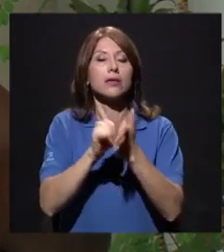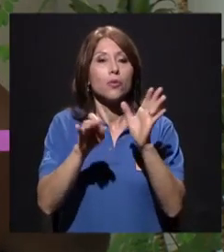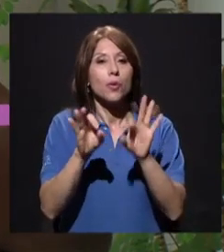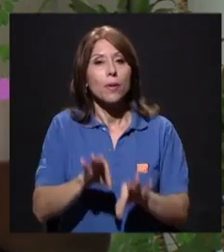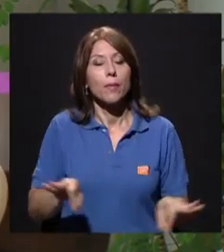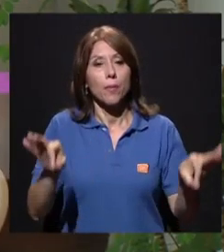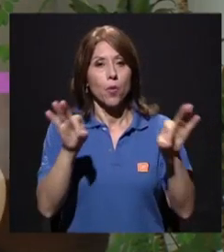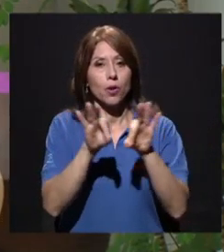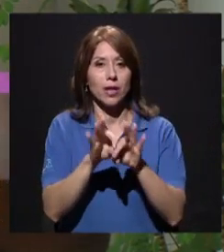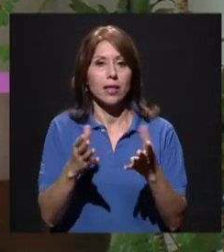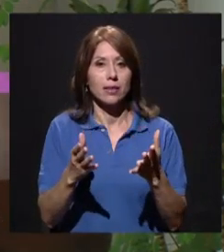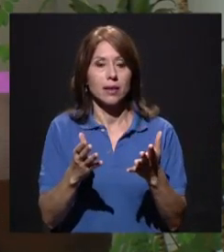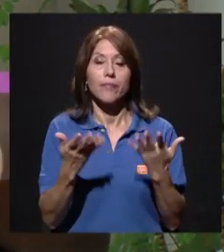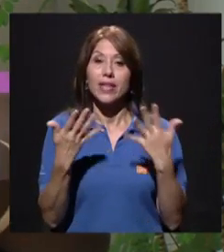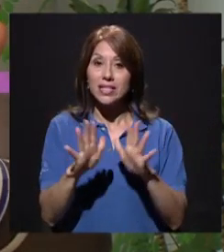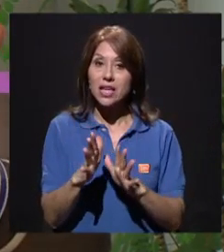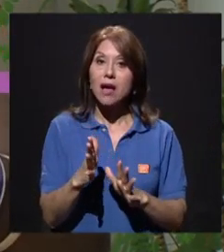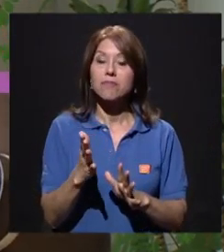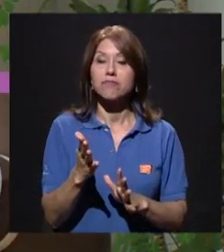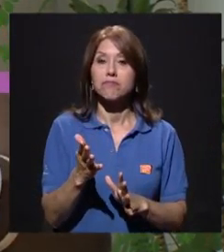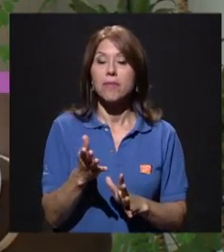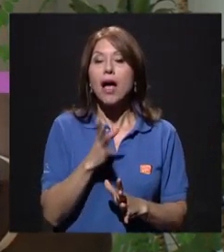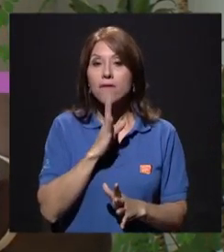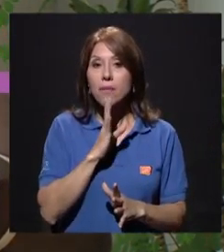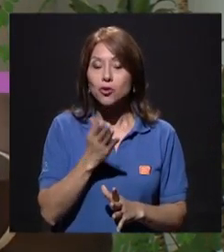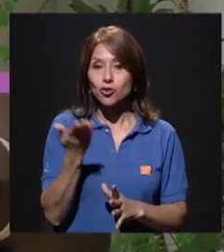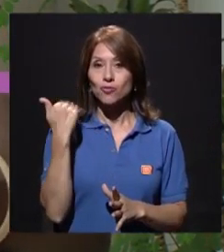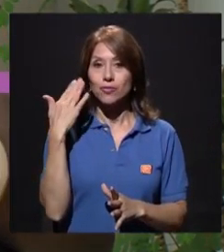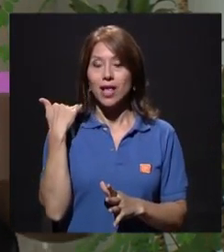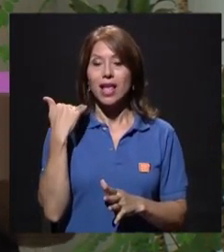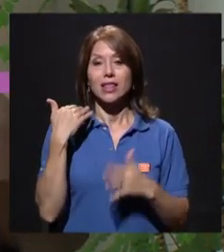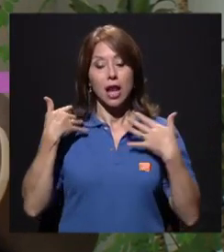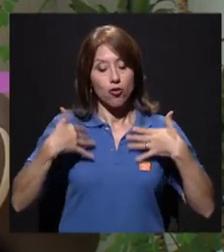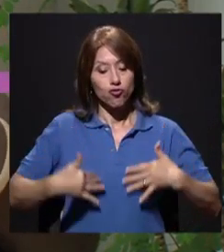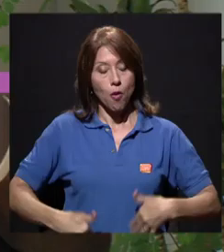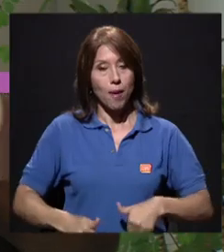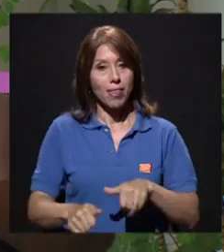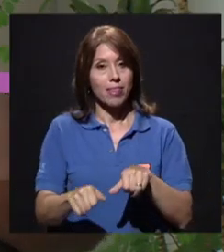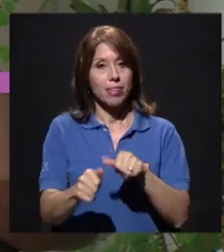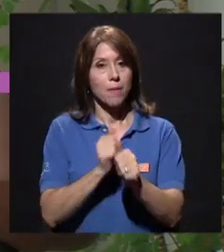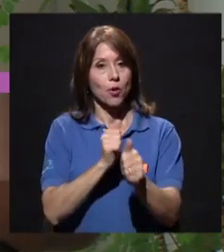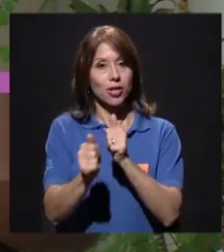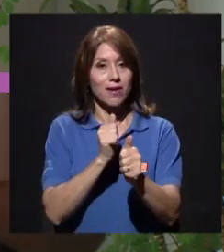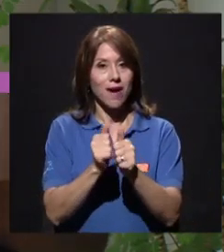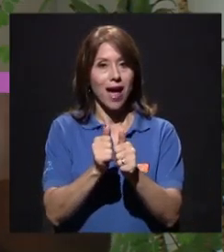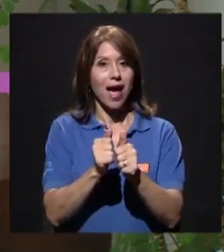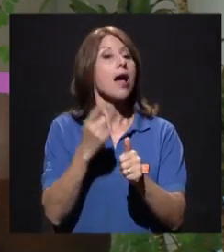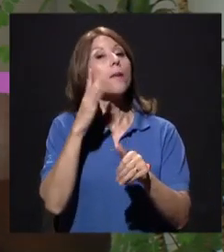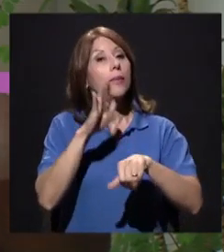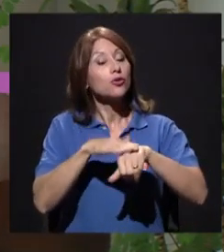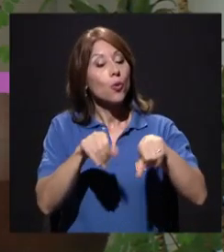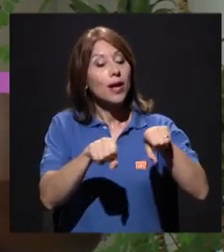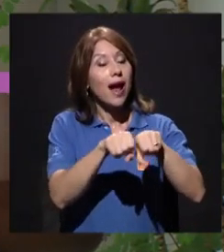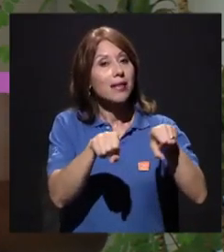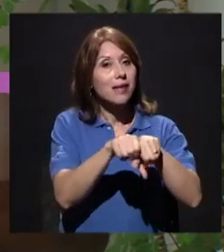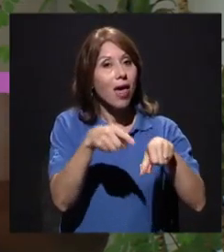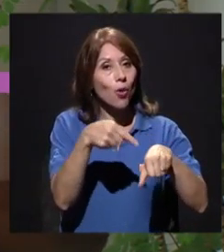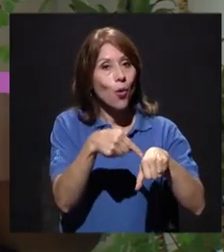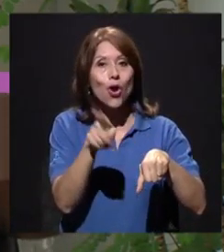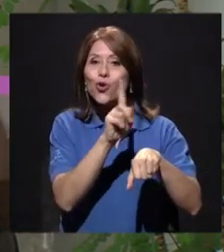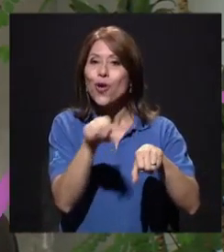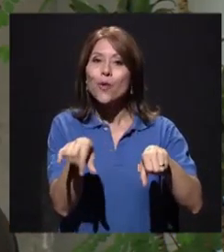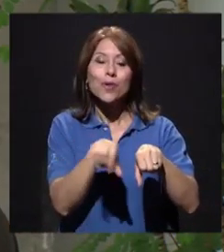Y ya hablamos anteriormente de la ropa deportiva. Para el calzado, no es lo mismo un calzado para correr que para